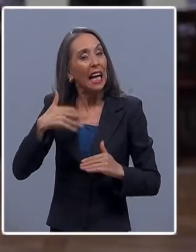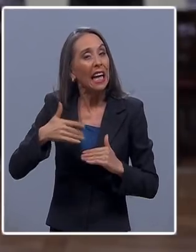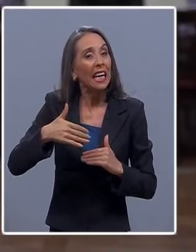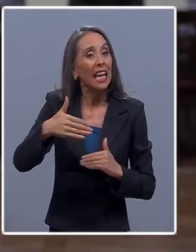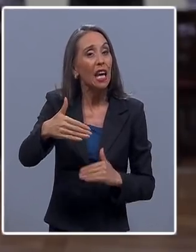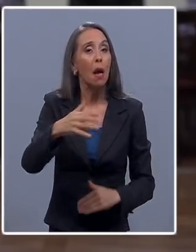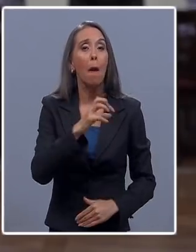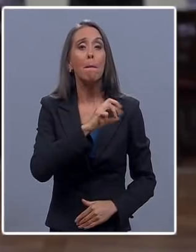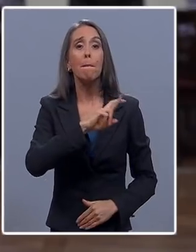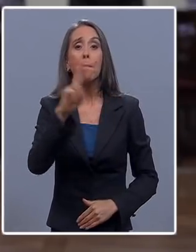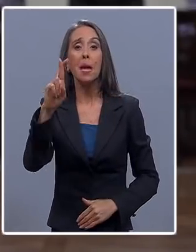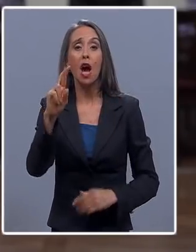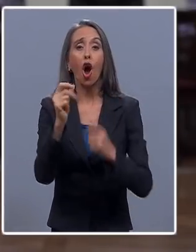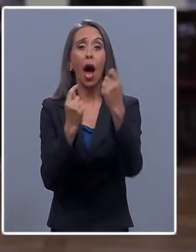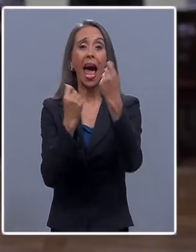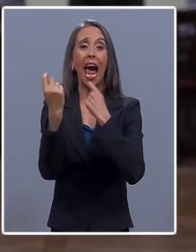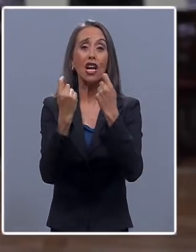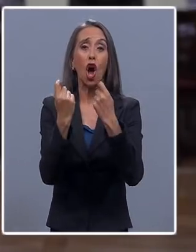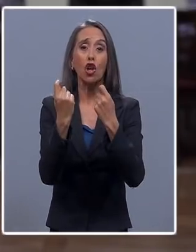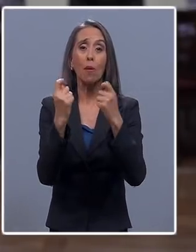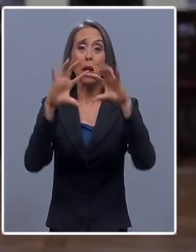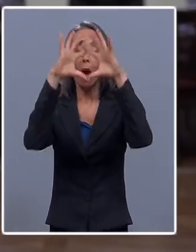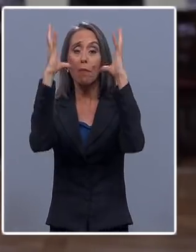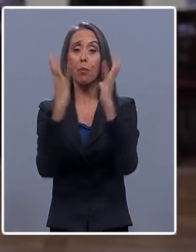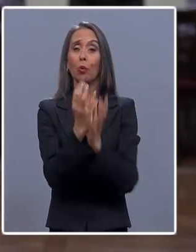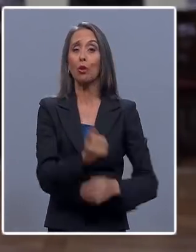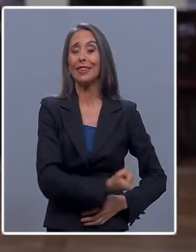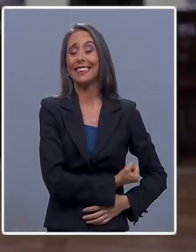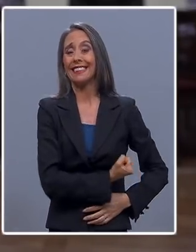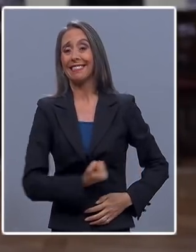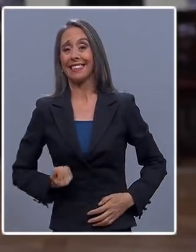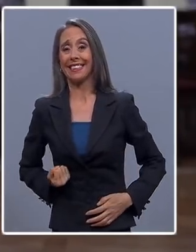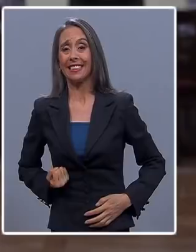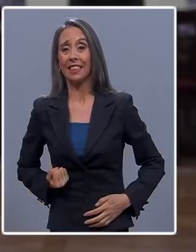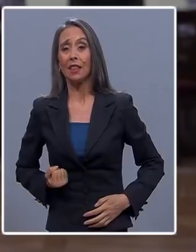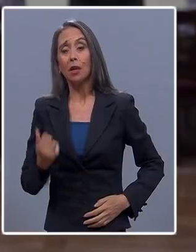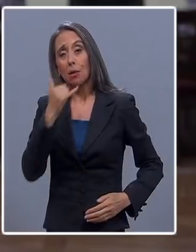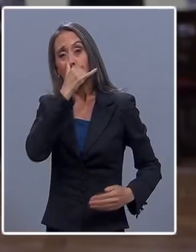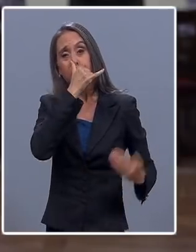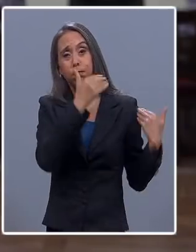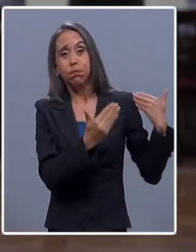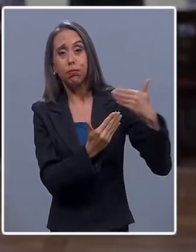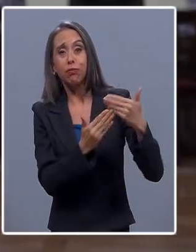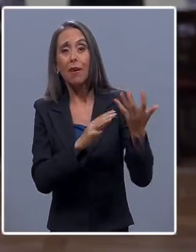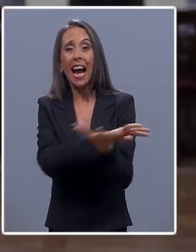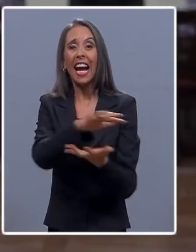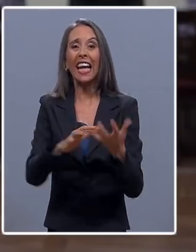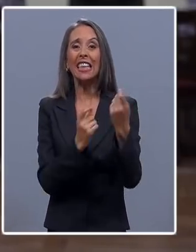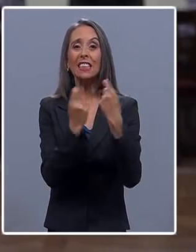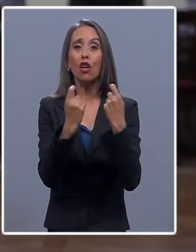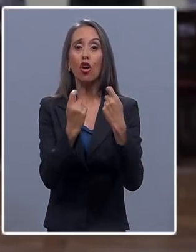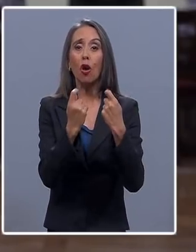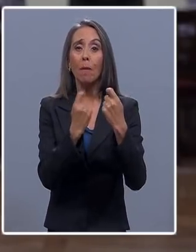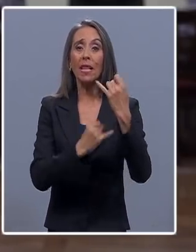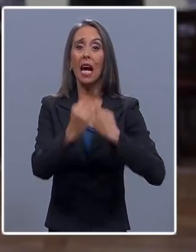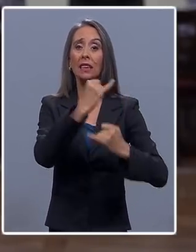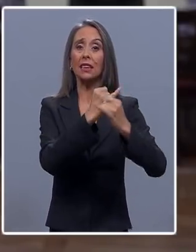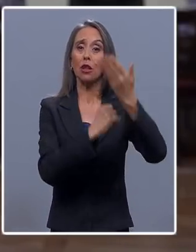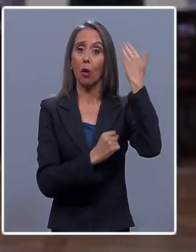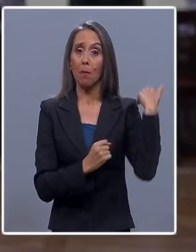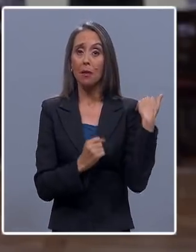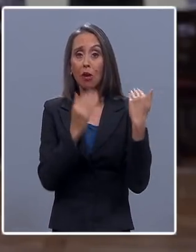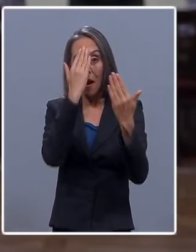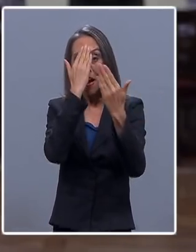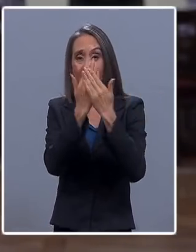la peor recesión de la economía mundial desde la gran crisis del siglo pasado. Para enfrentar con